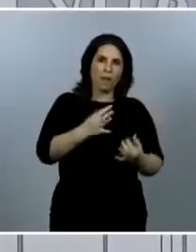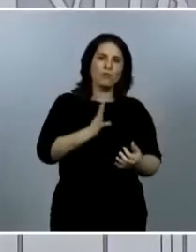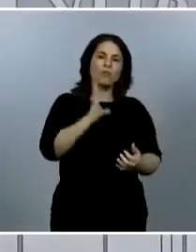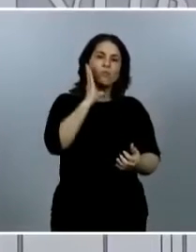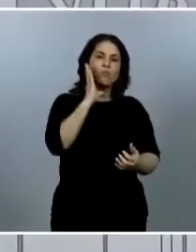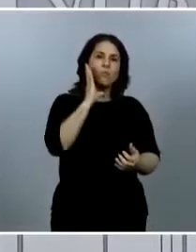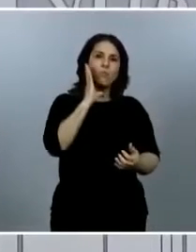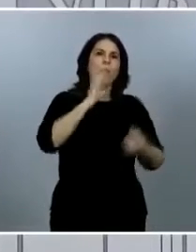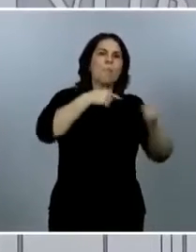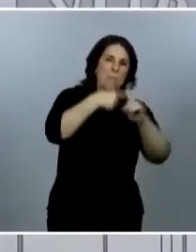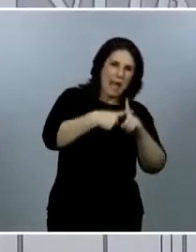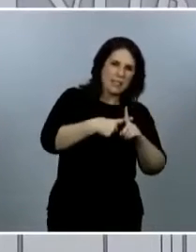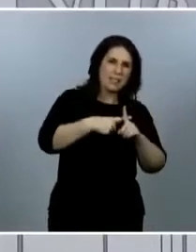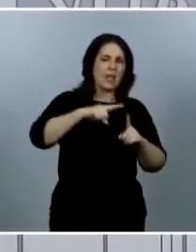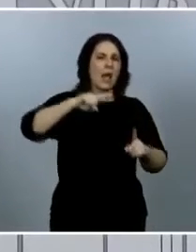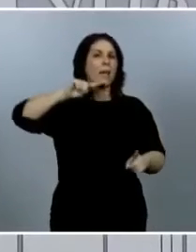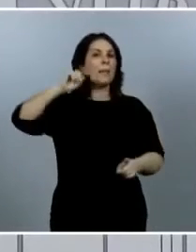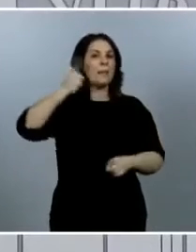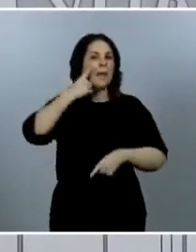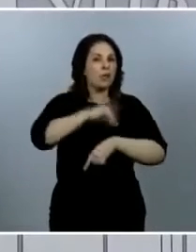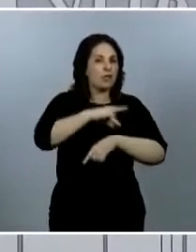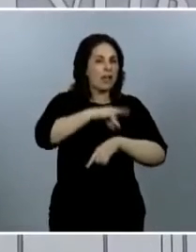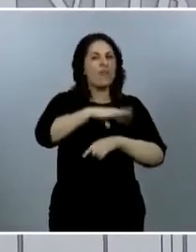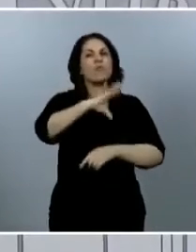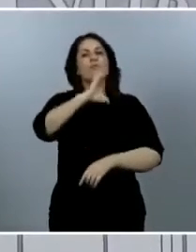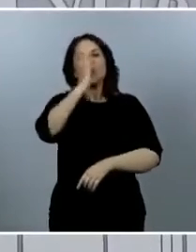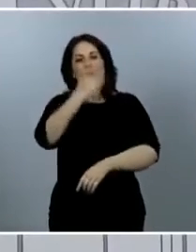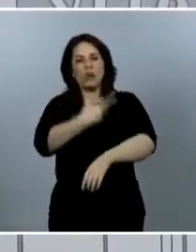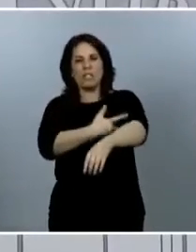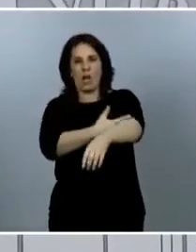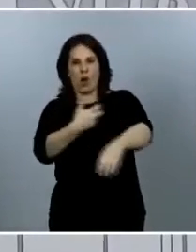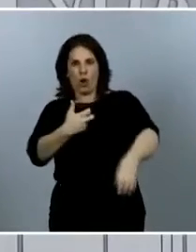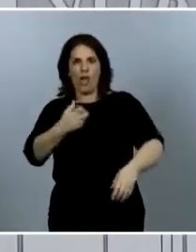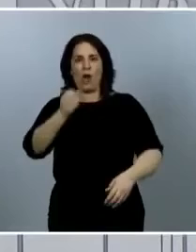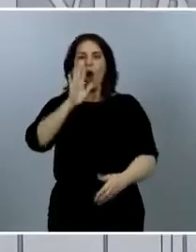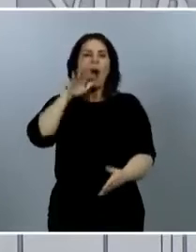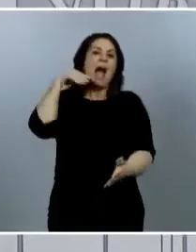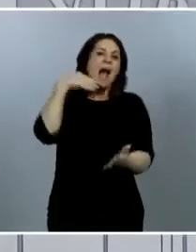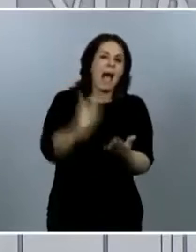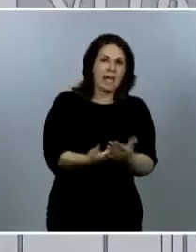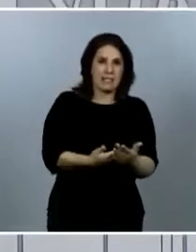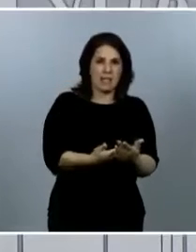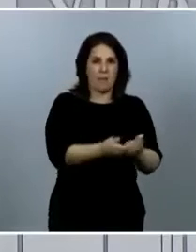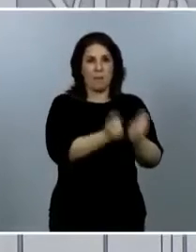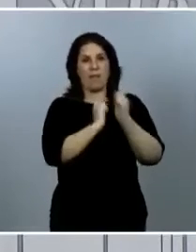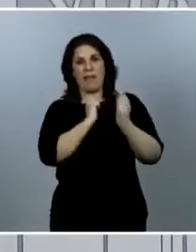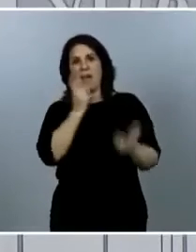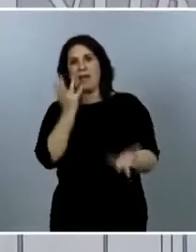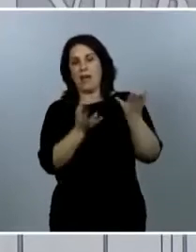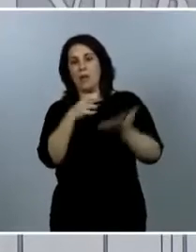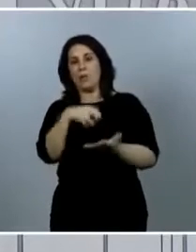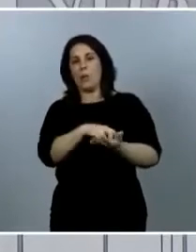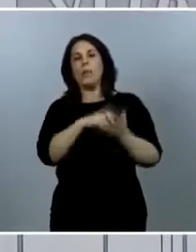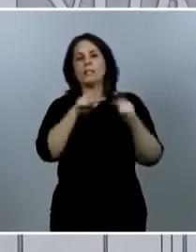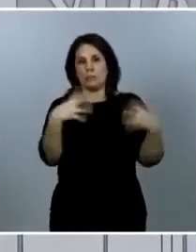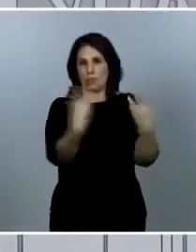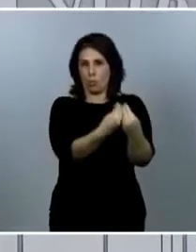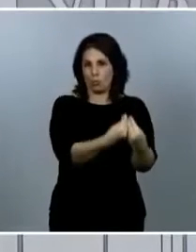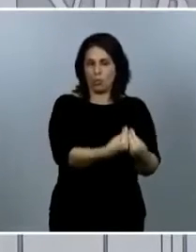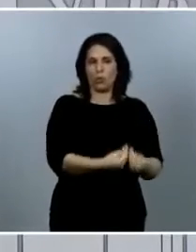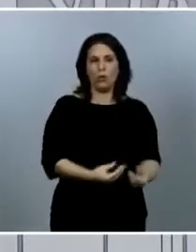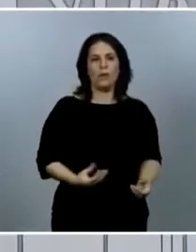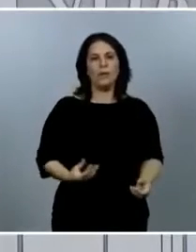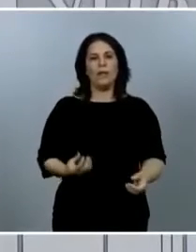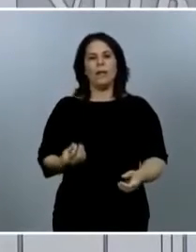casos diagnosticados por serología incluso con las dudas que estas pruebas nos hacían tener en un momento